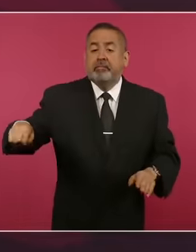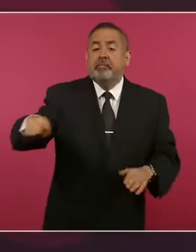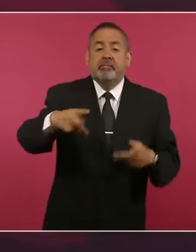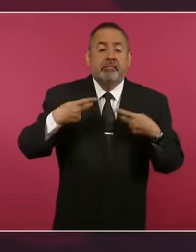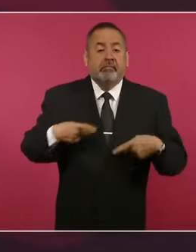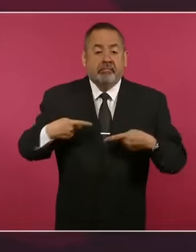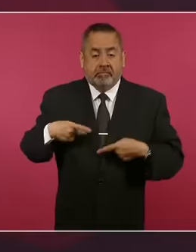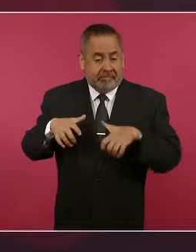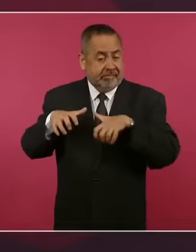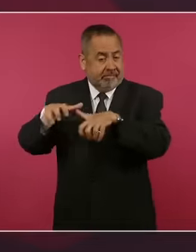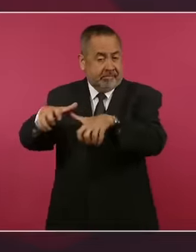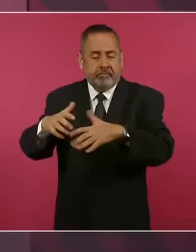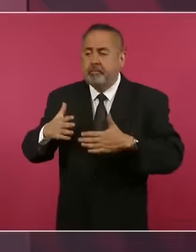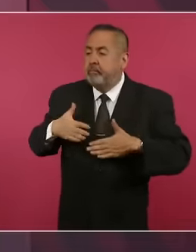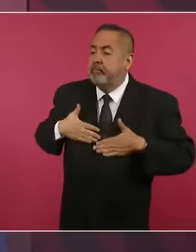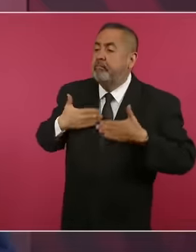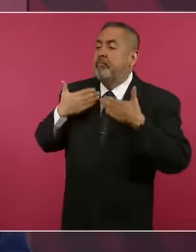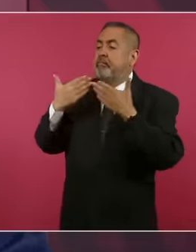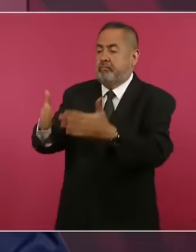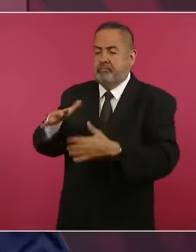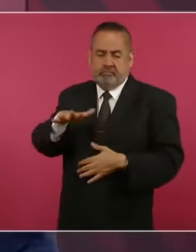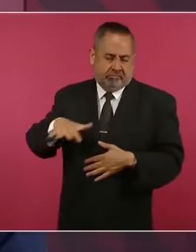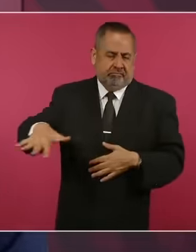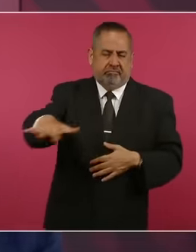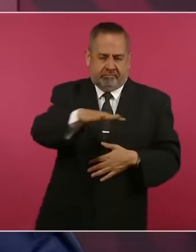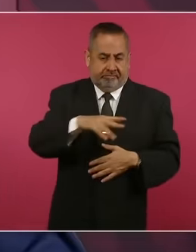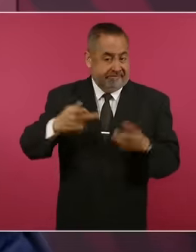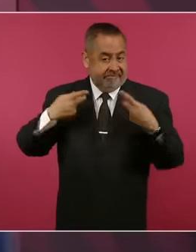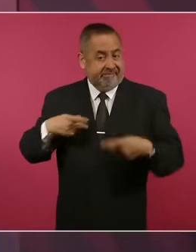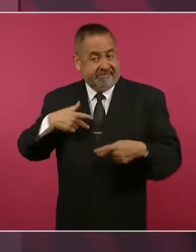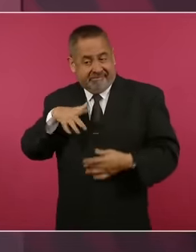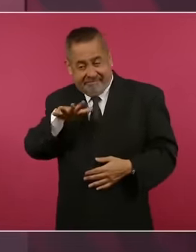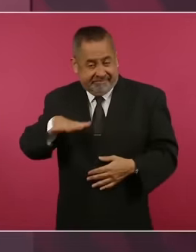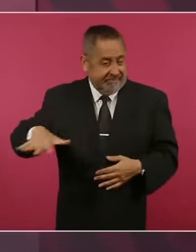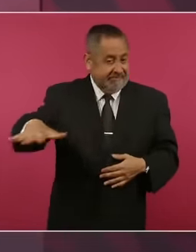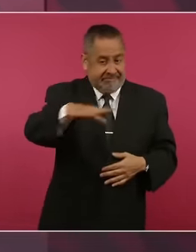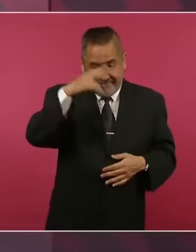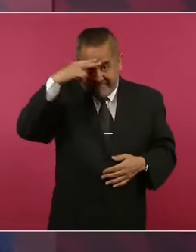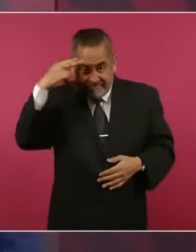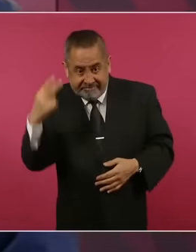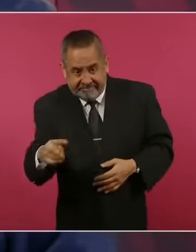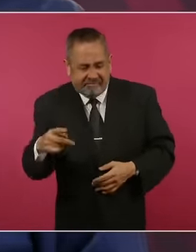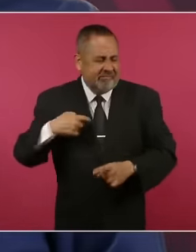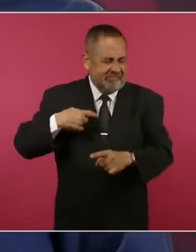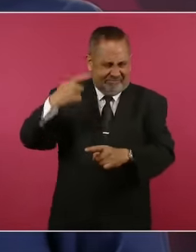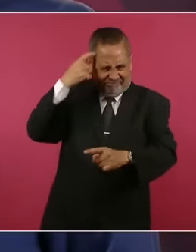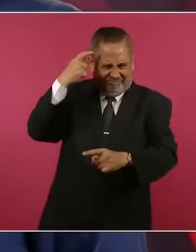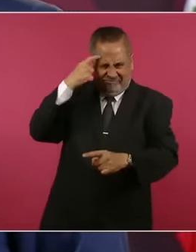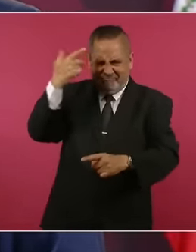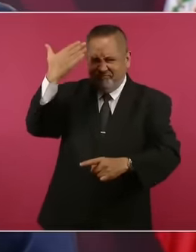porque nuestro pueblo está muy consciente,